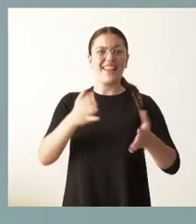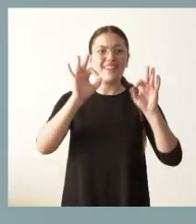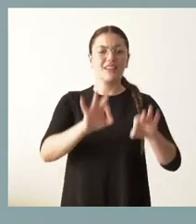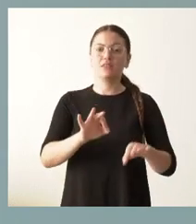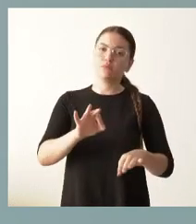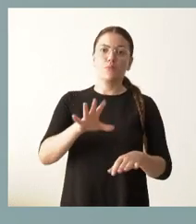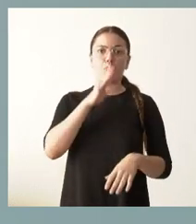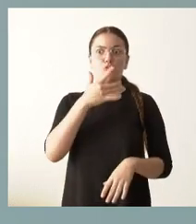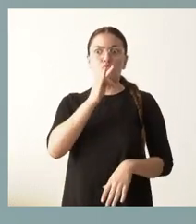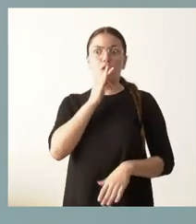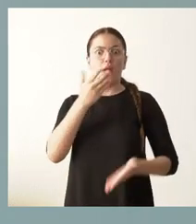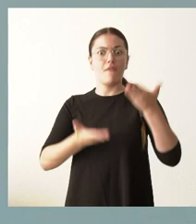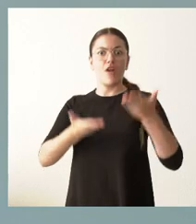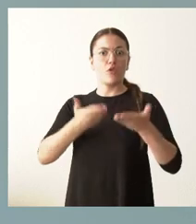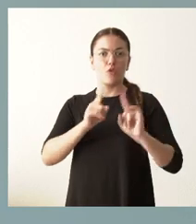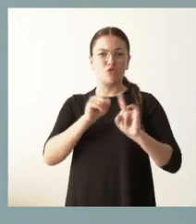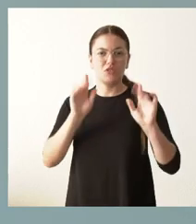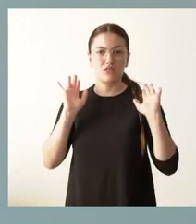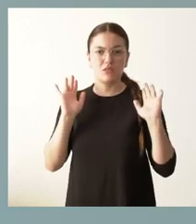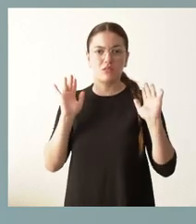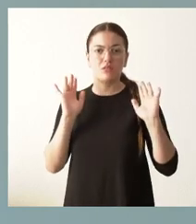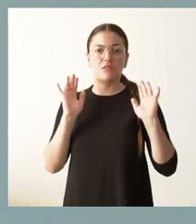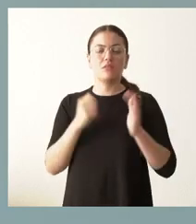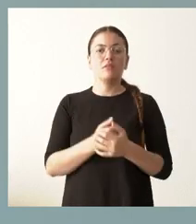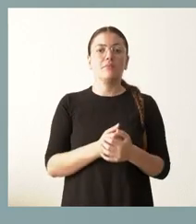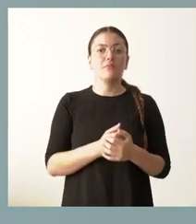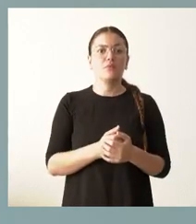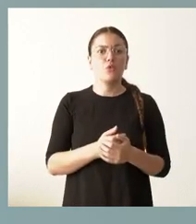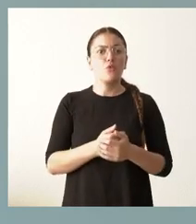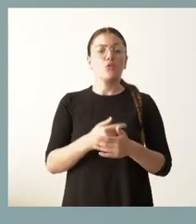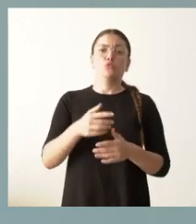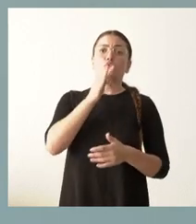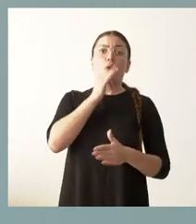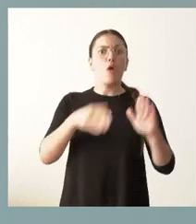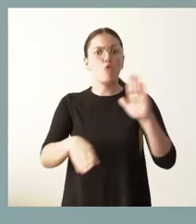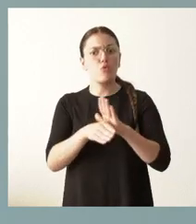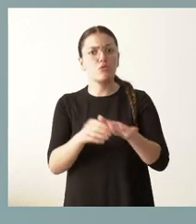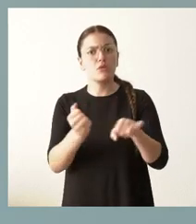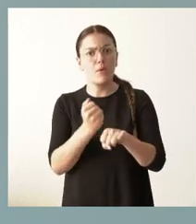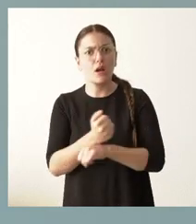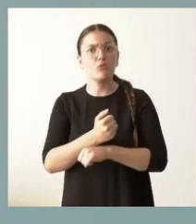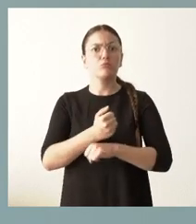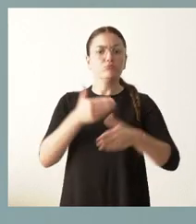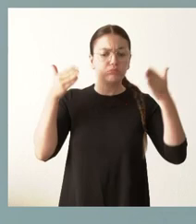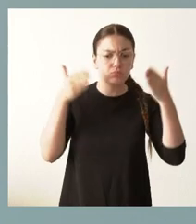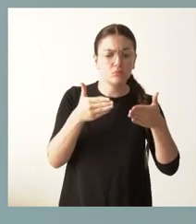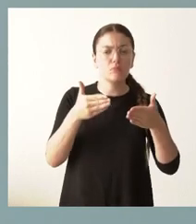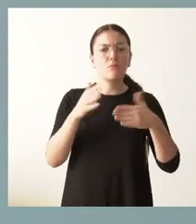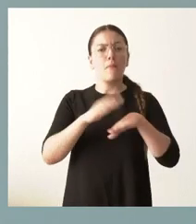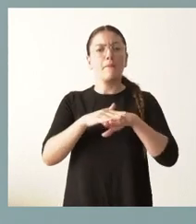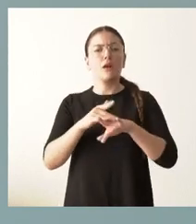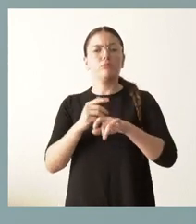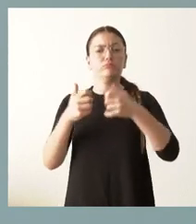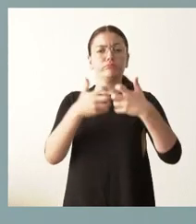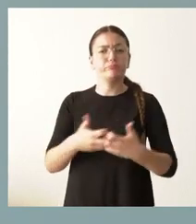para hacer balance en este momento, estamos para seguir trabajando, para seguir poniendo todo el interés y todo nuestro esfuerzo en seguir luchando contra los